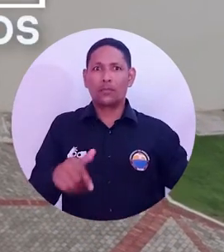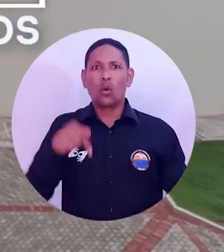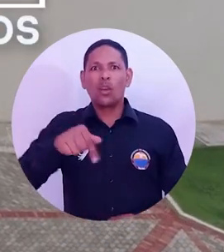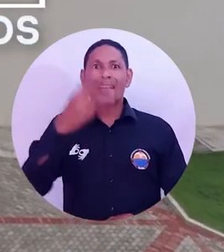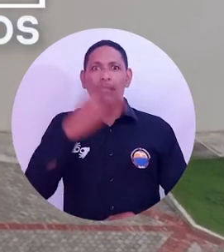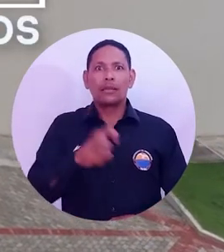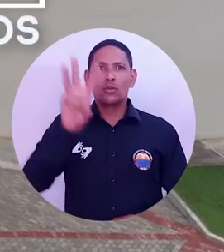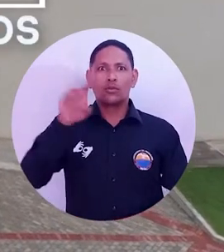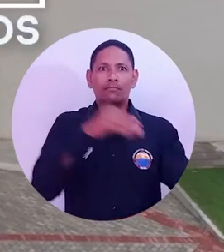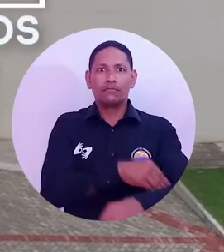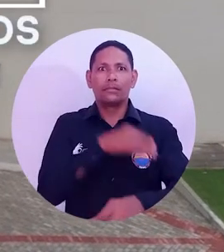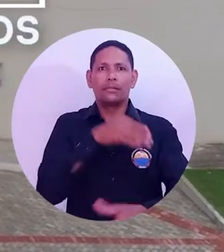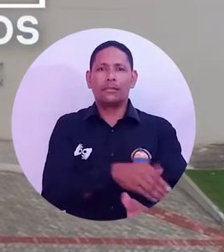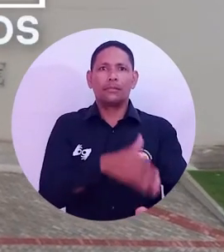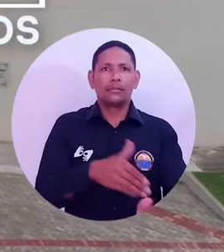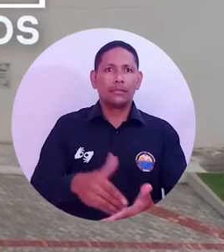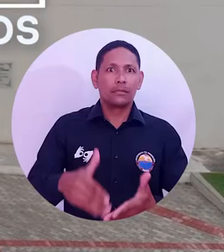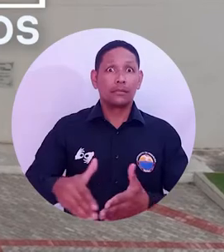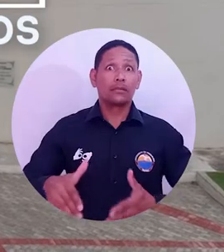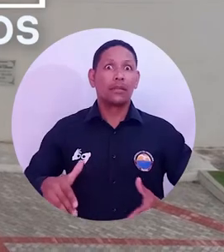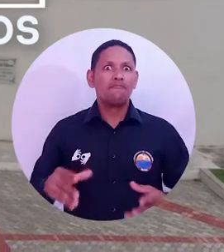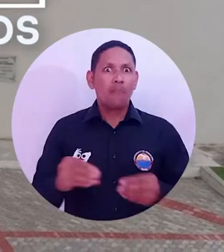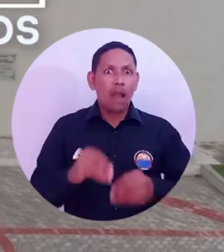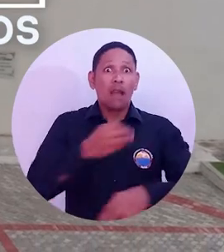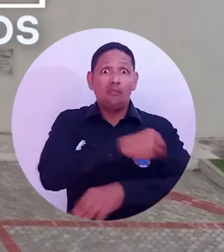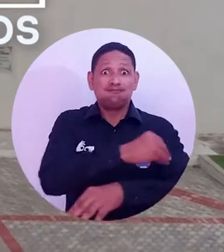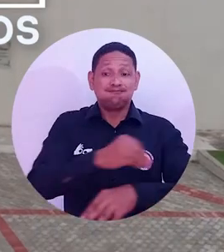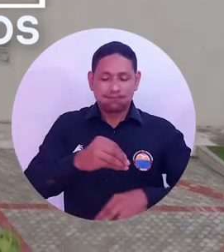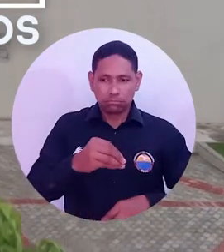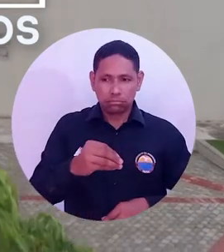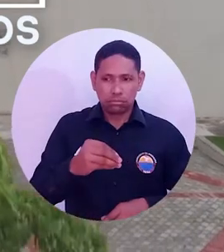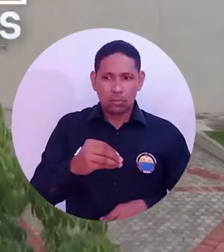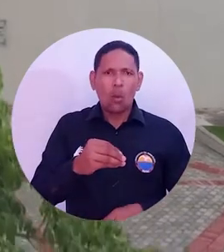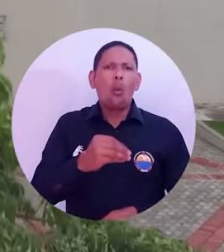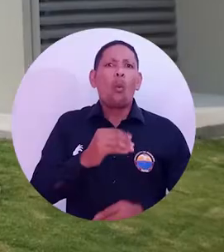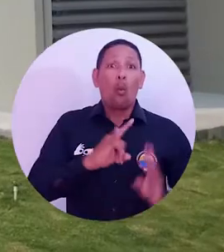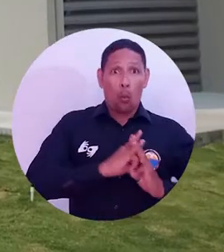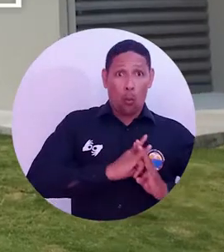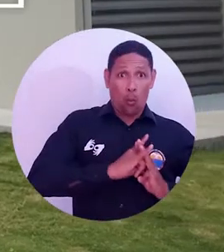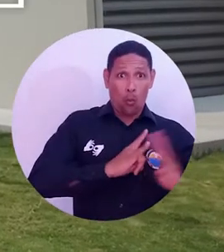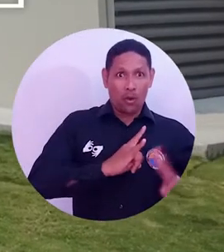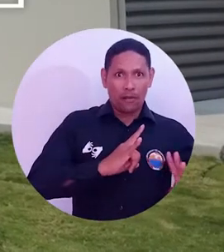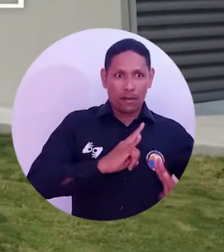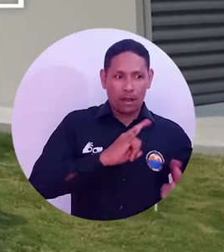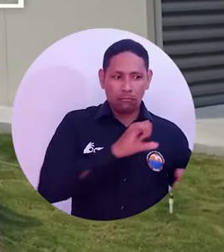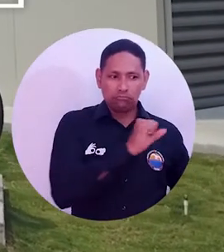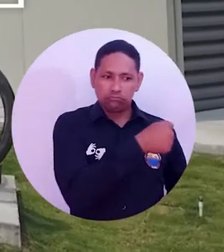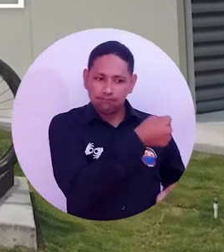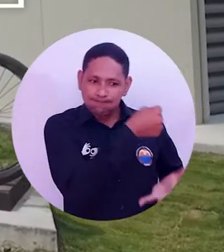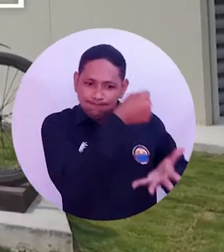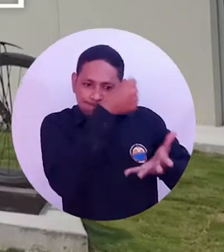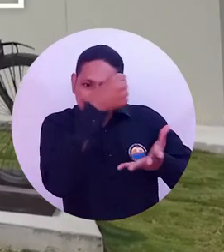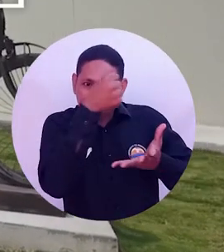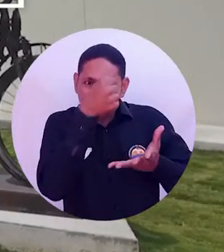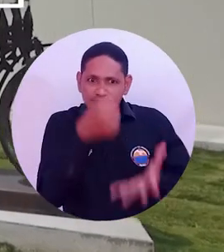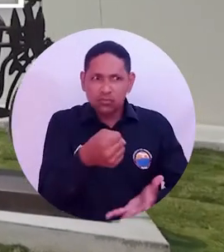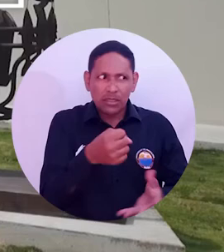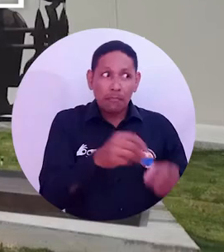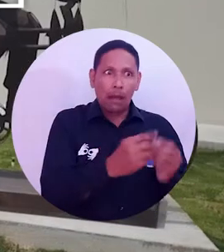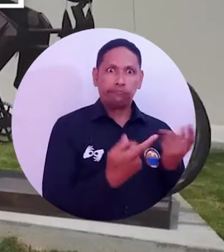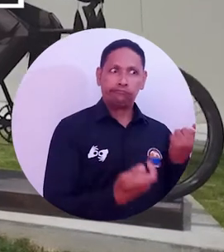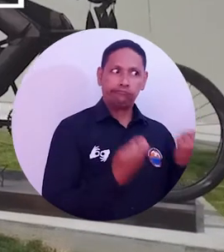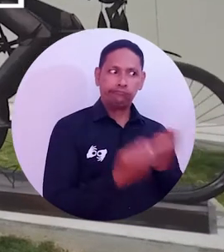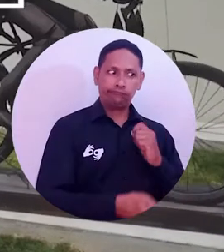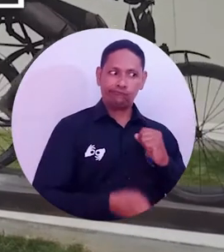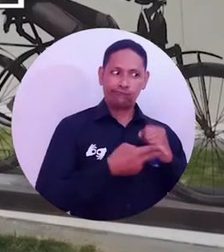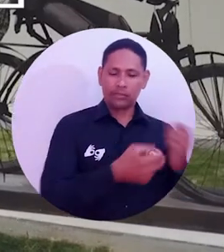.000 millones de pesos gestionados, de los cuales la Universidad del Magdalena, recortando otra vez gastos e inversiones, aporta